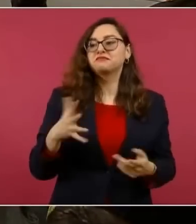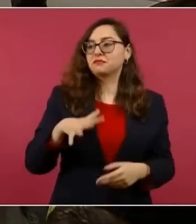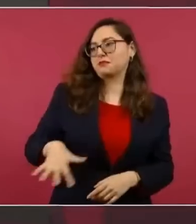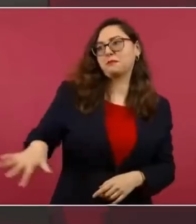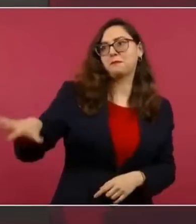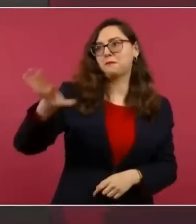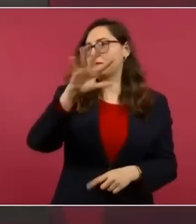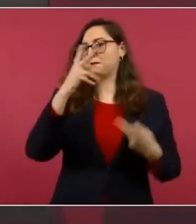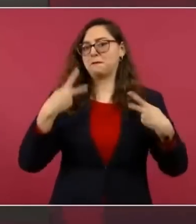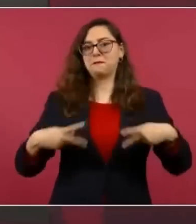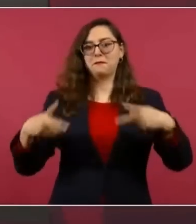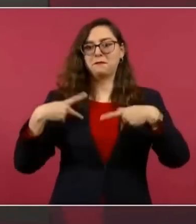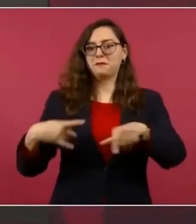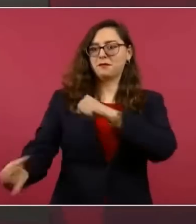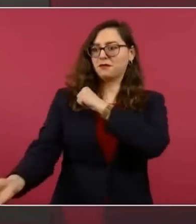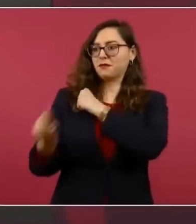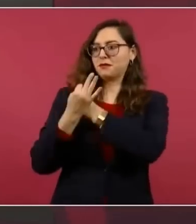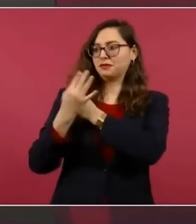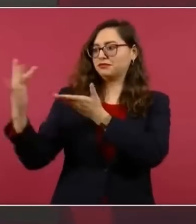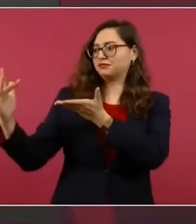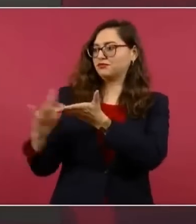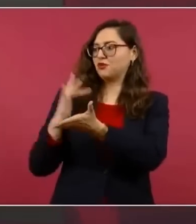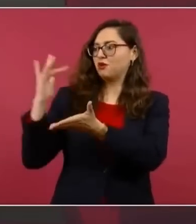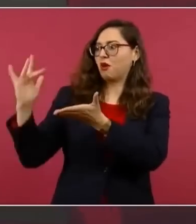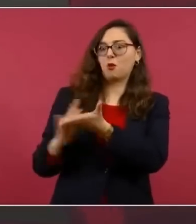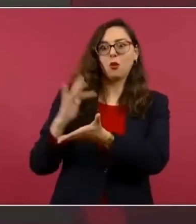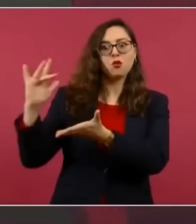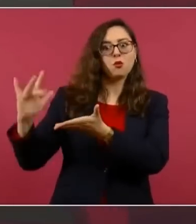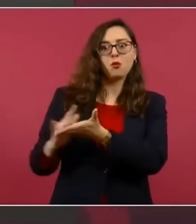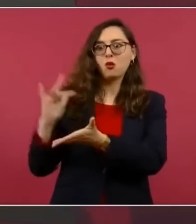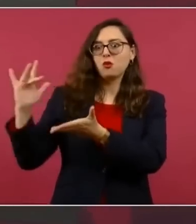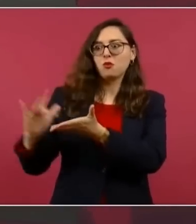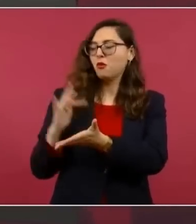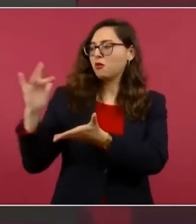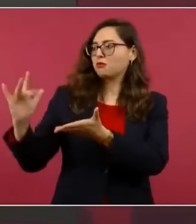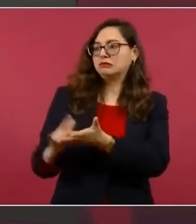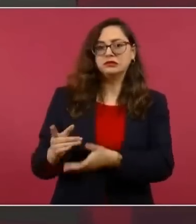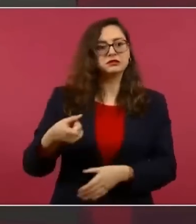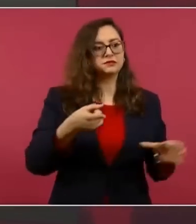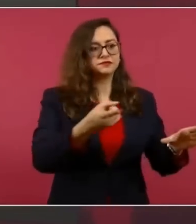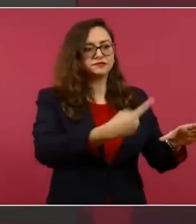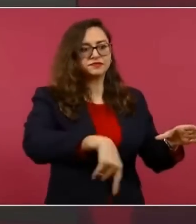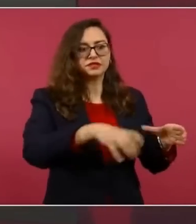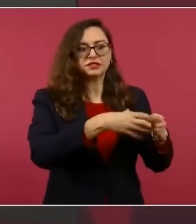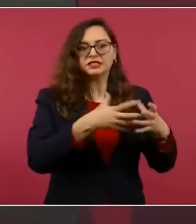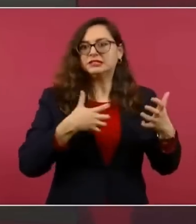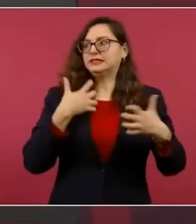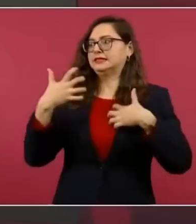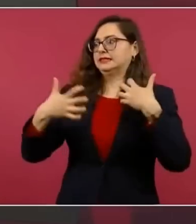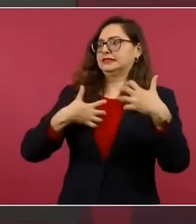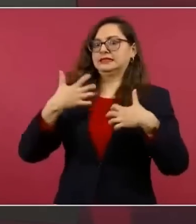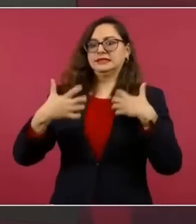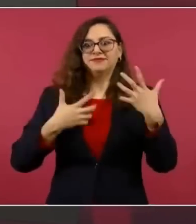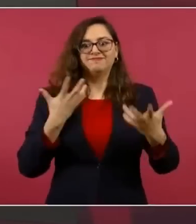pues cada vez se desesperan más, inventan más